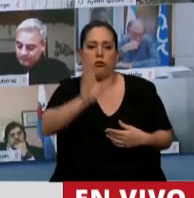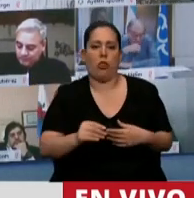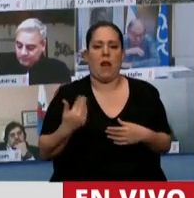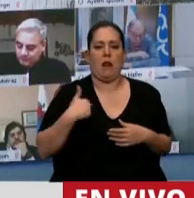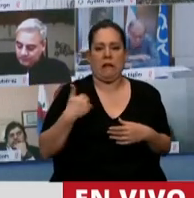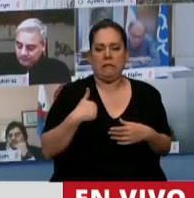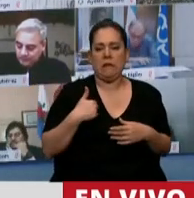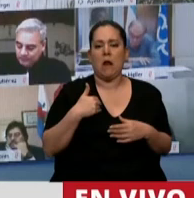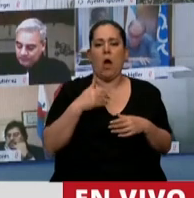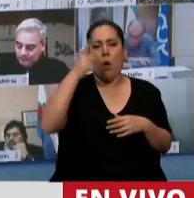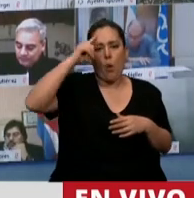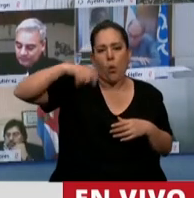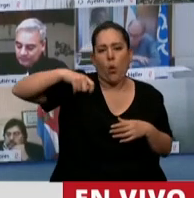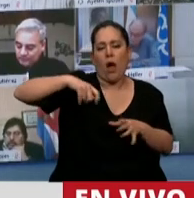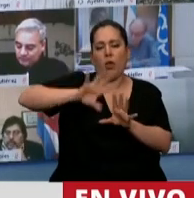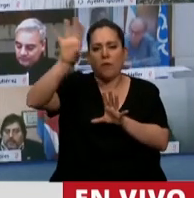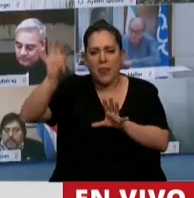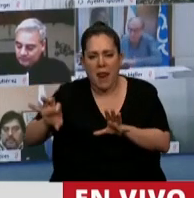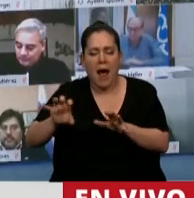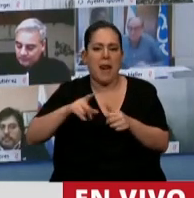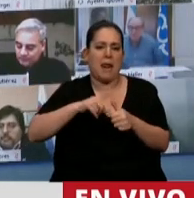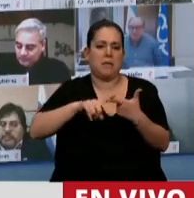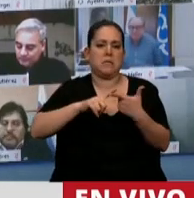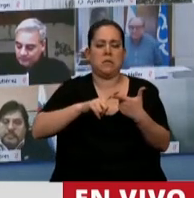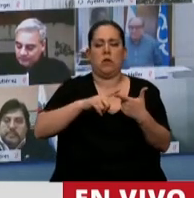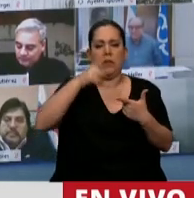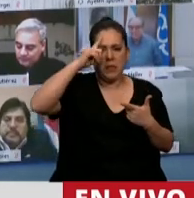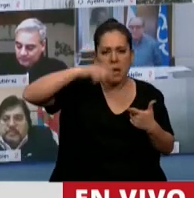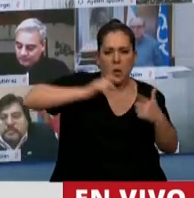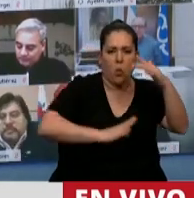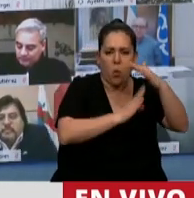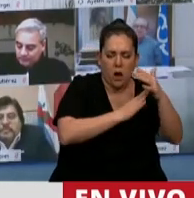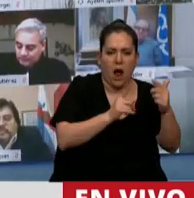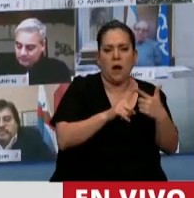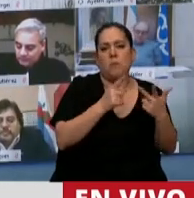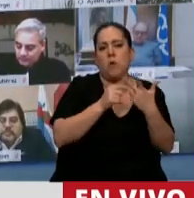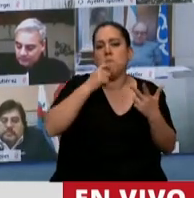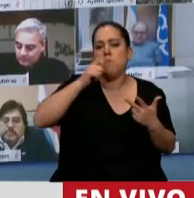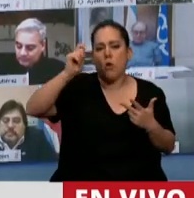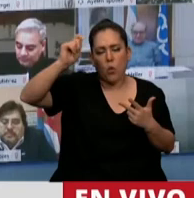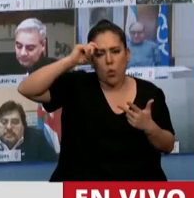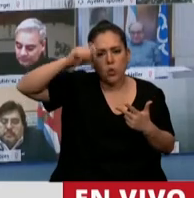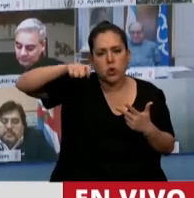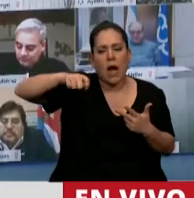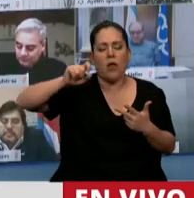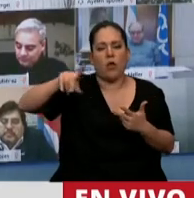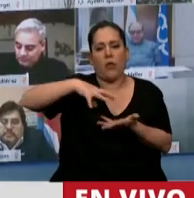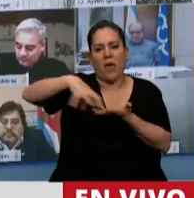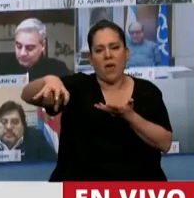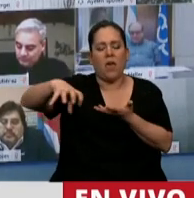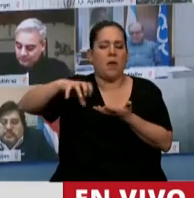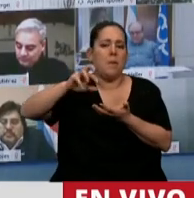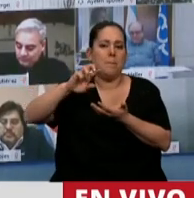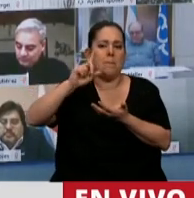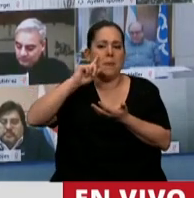país, con juzgados federales, con tribunales que ni se justifican como el caso del juzgado federal de Aristóbulo del Valle o el juzgado federal